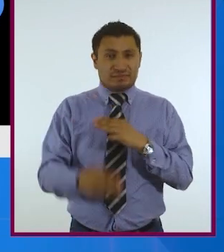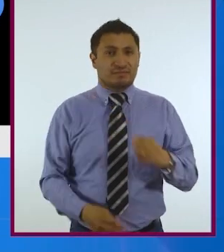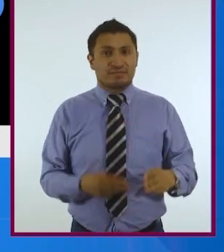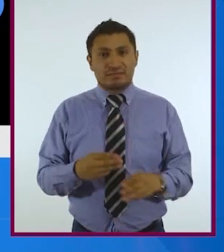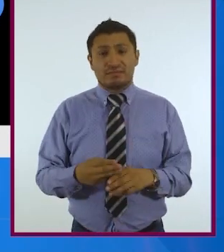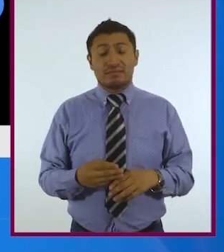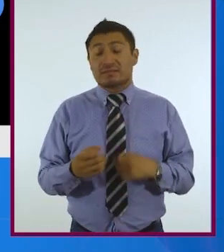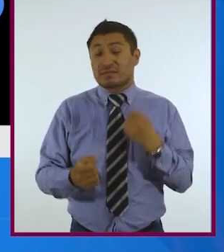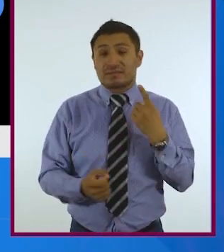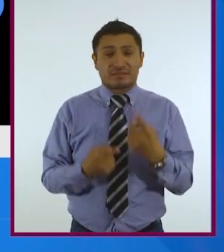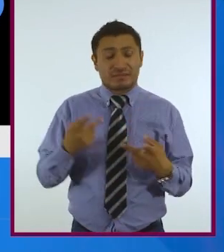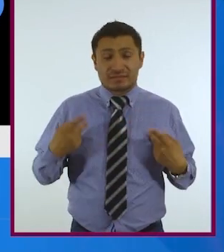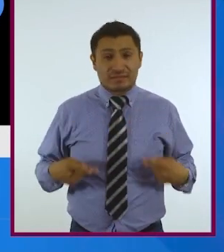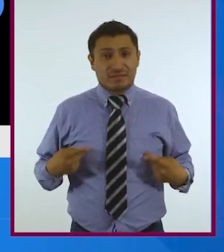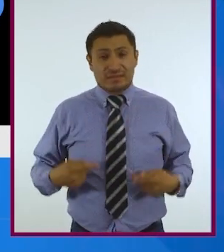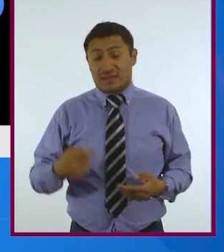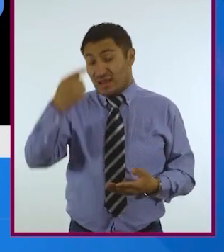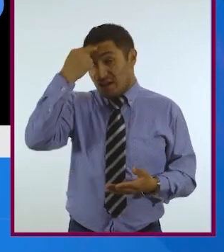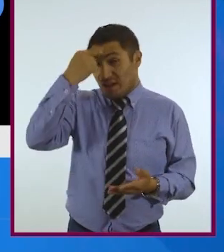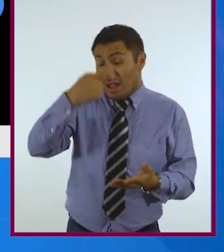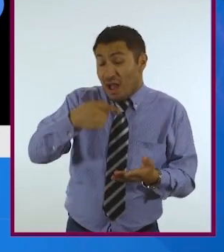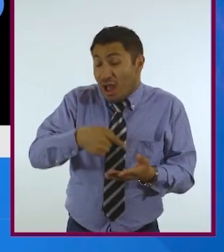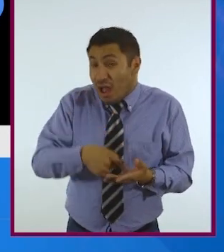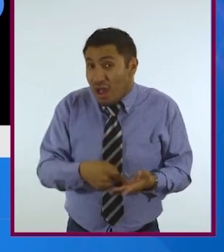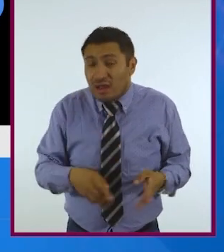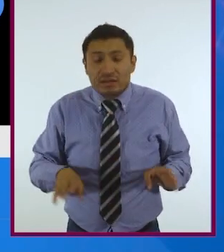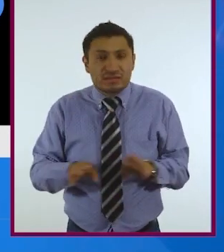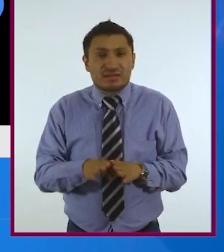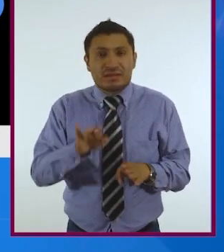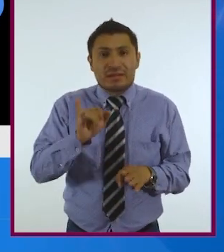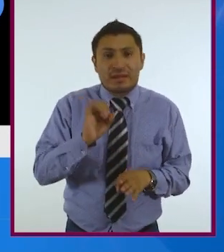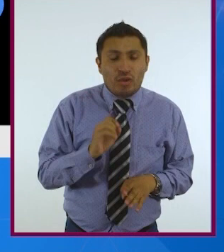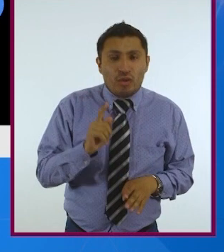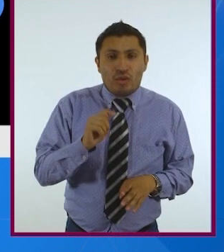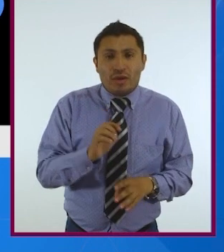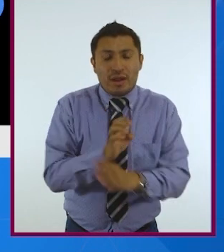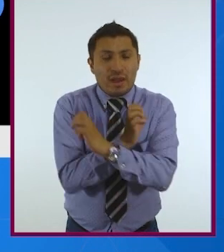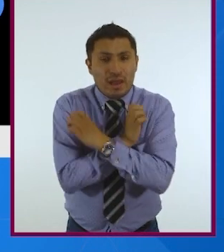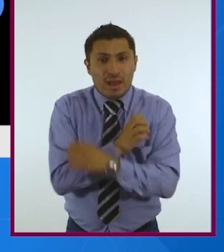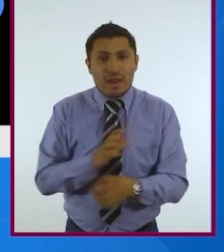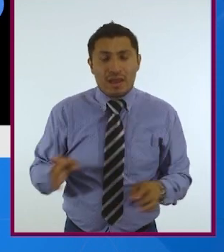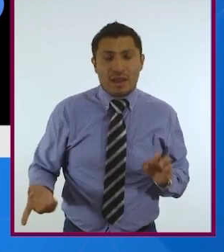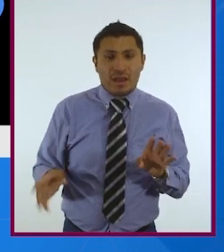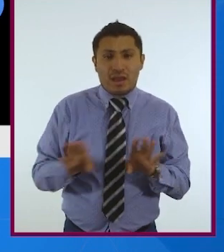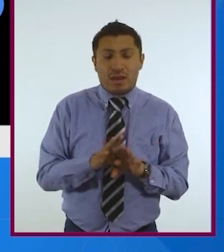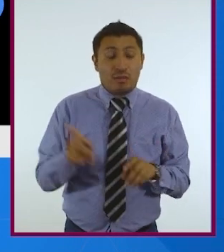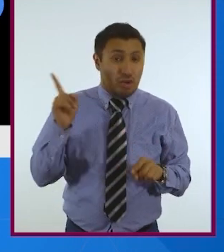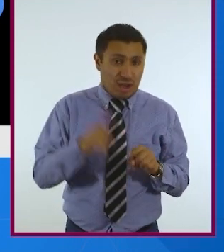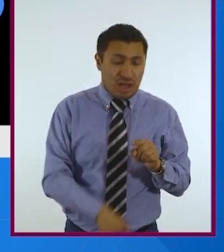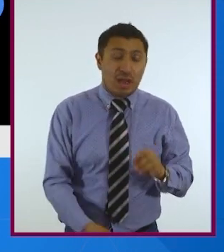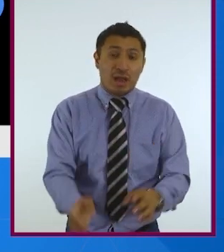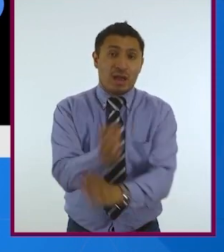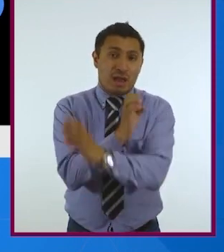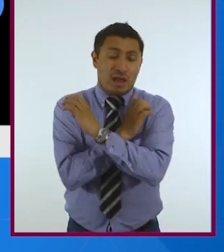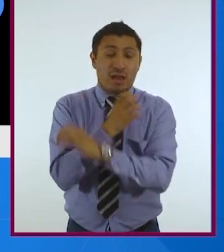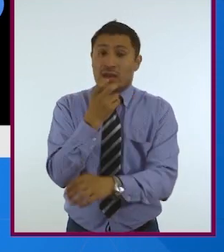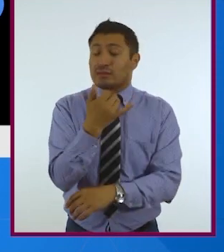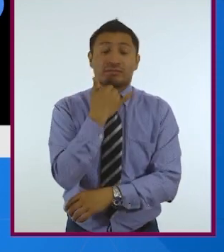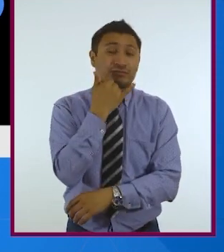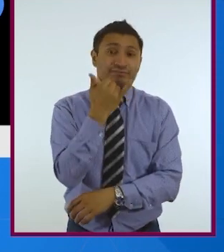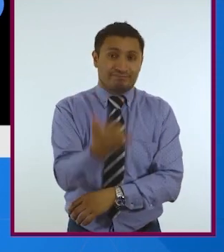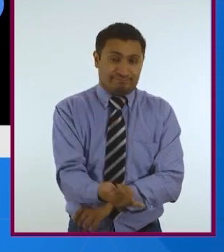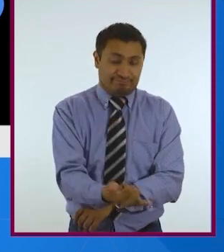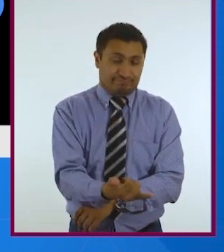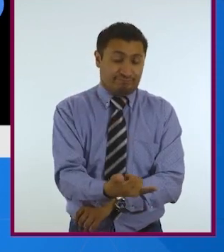Algunas personas creen de entrada que la bioética viene a suplir a la ética y esto es un error.